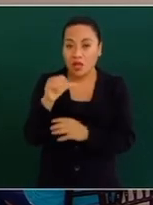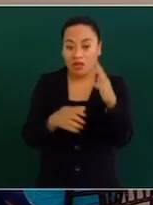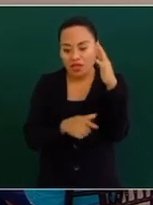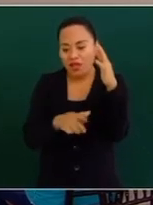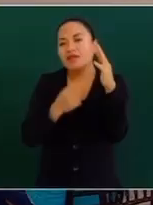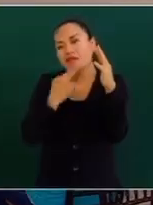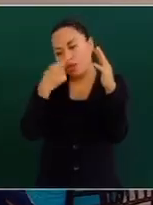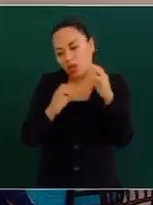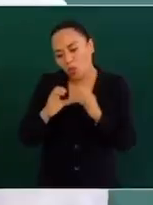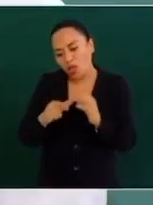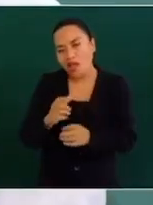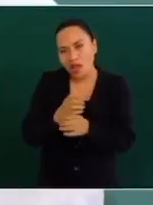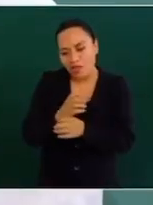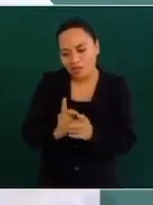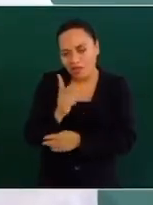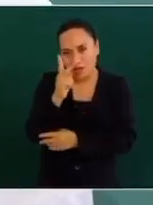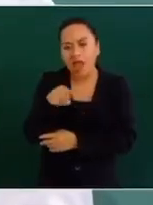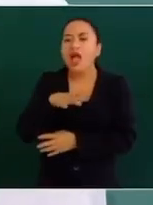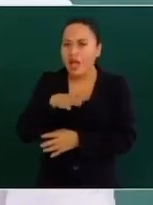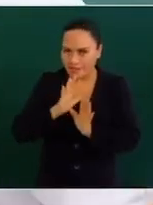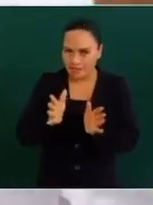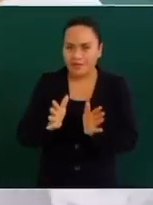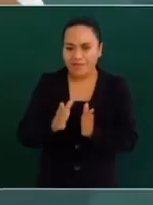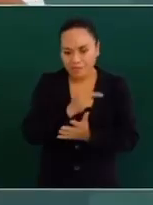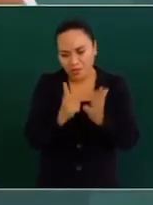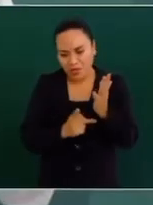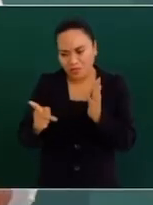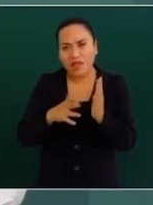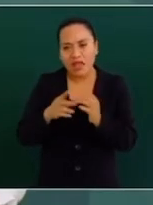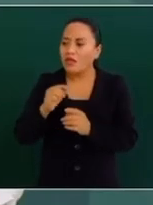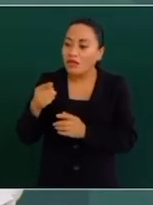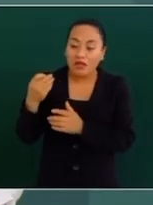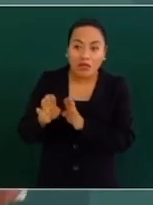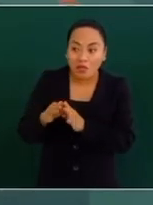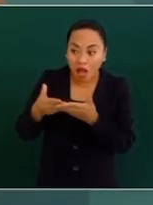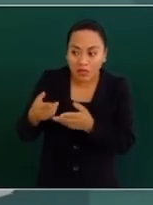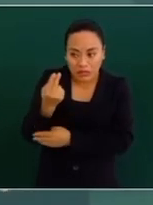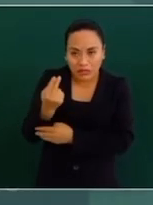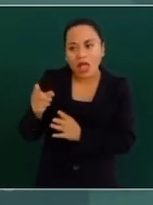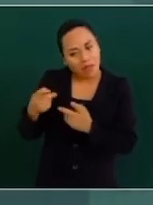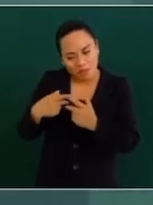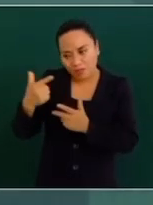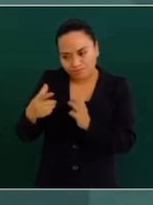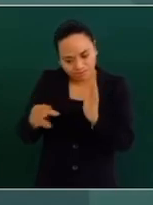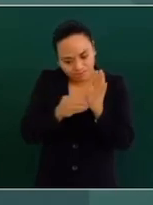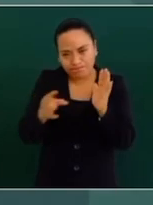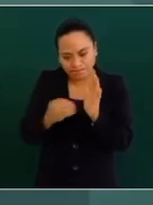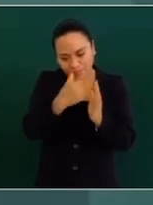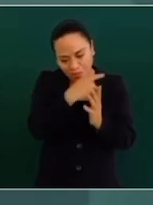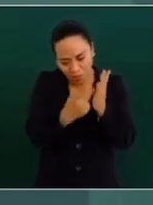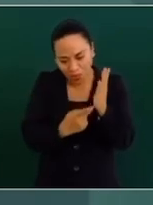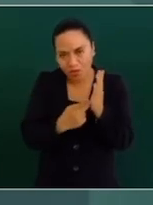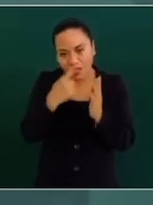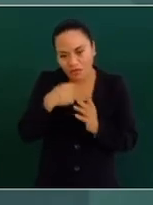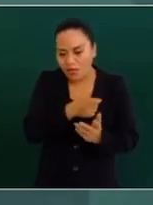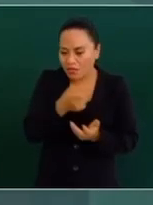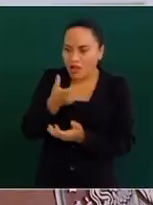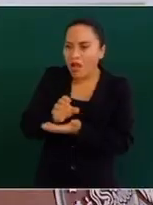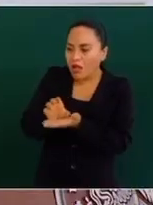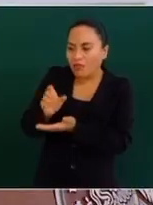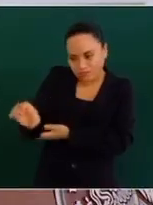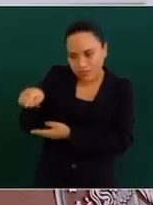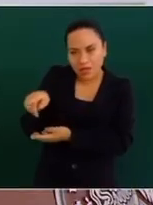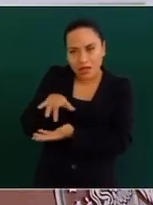Entonces, ¿qué hacemos ahí en estos casos? Reforzarlos a ellos y incorporar a otros miembros para que reestablezcan sus plantaciones,